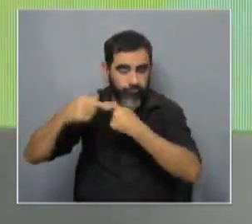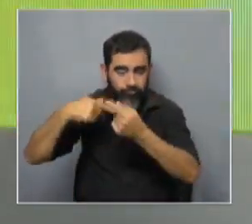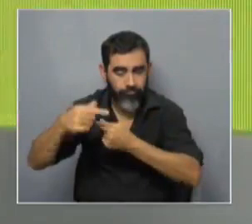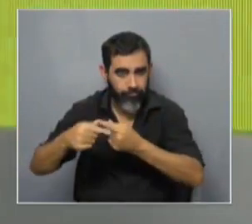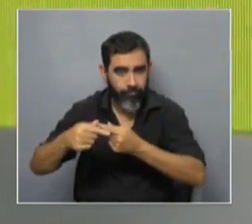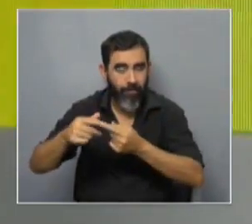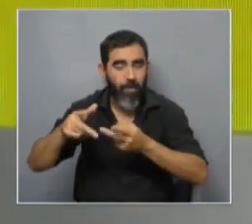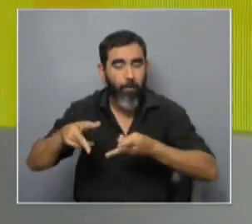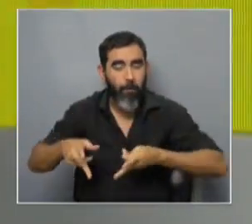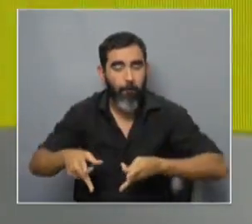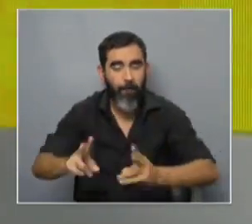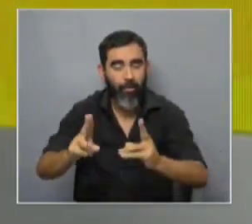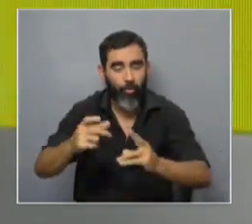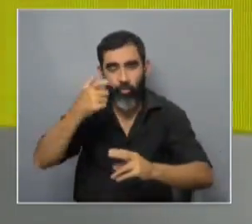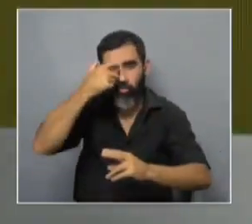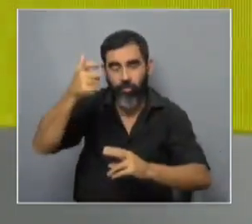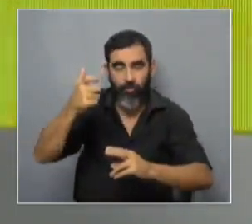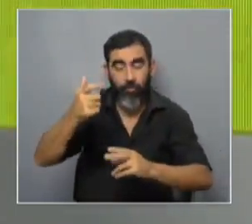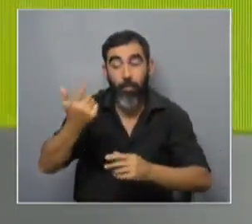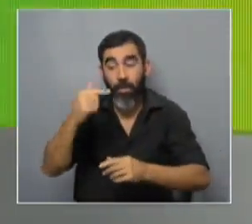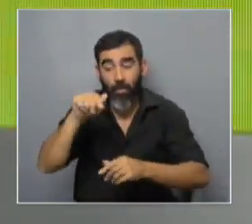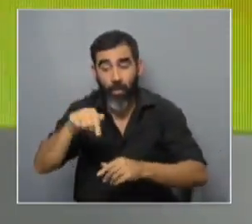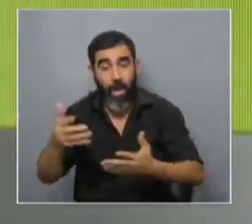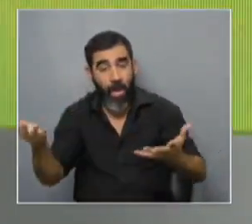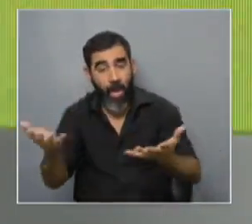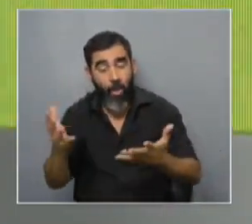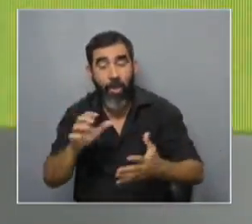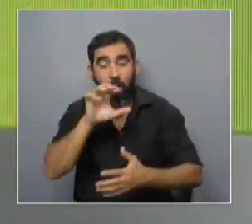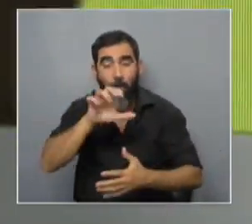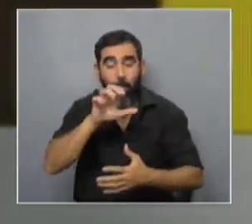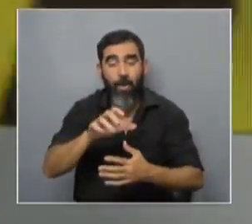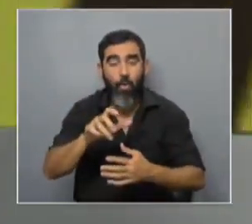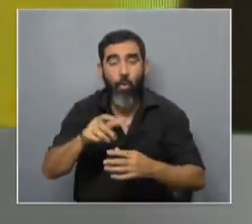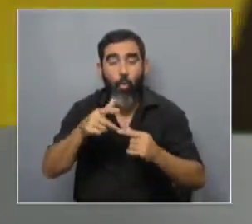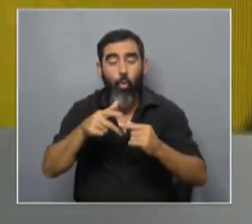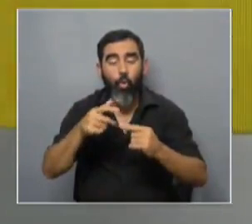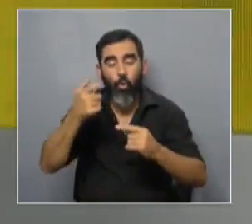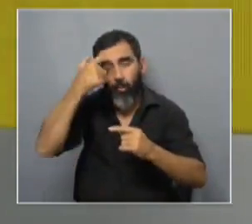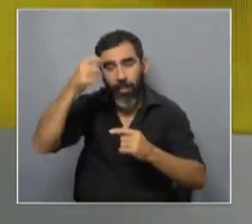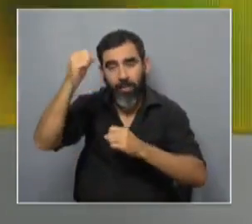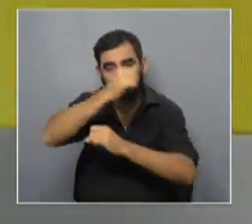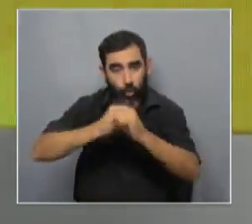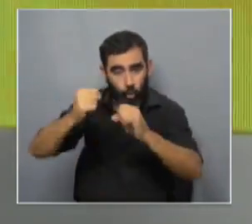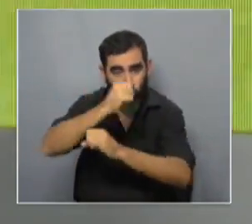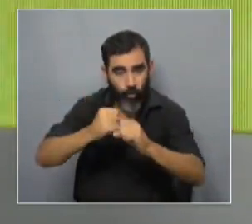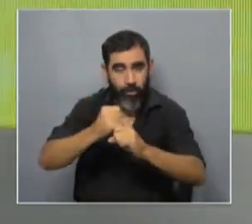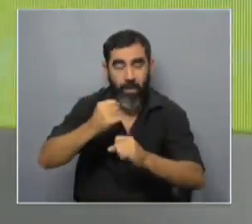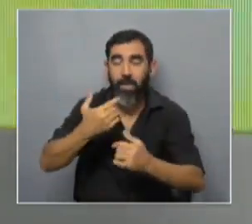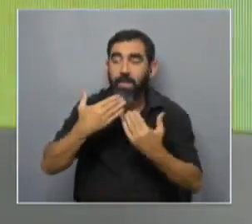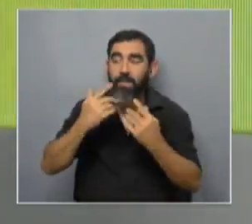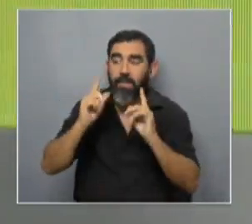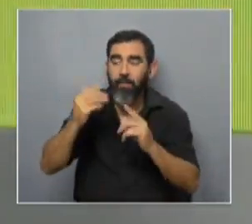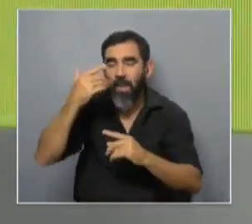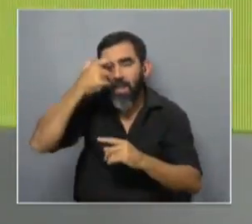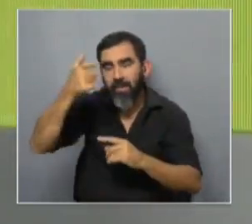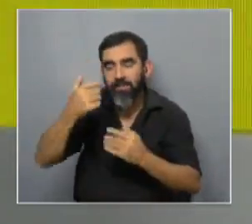típico método científico una hipótesis en este caso vamos a traer al perro como herramienta tecnológica y vamos a hablar de la ciencia que hay detrás